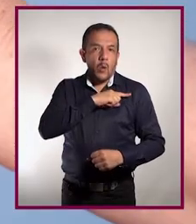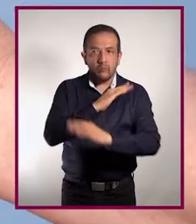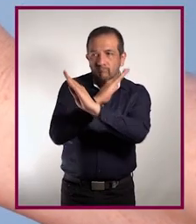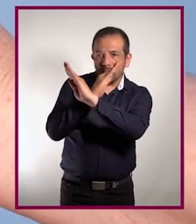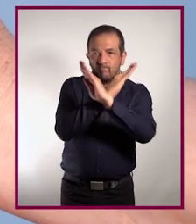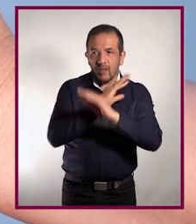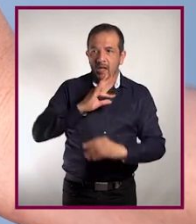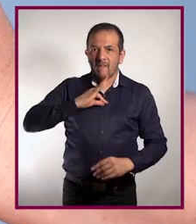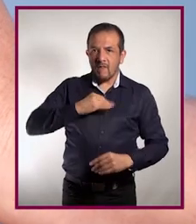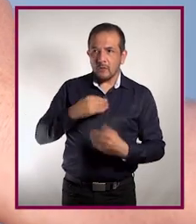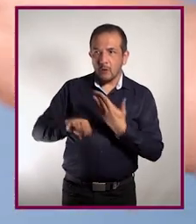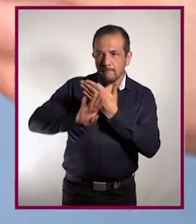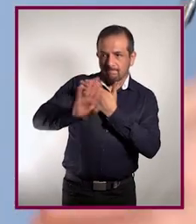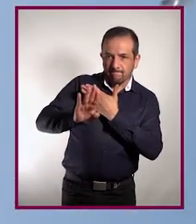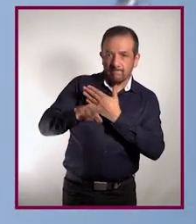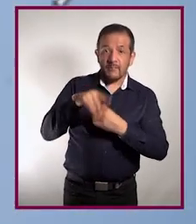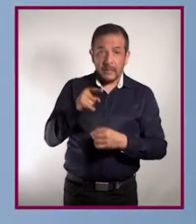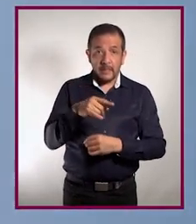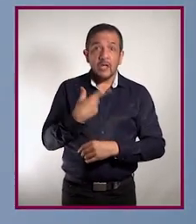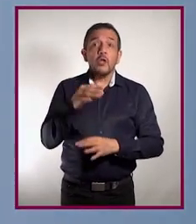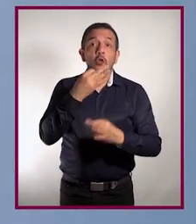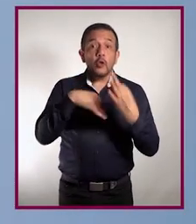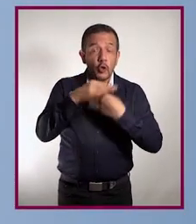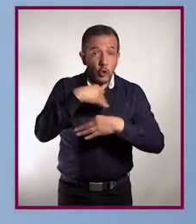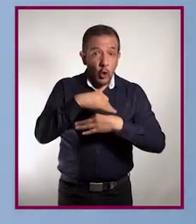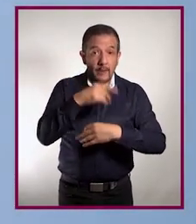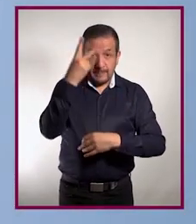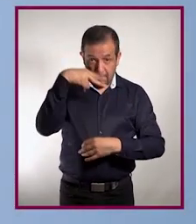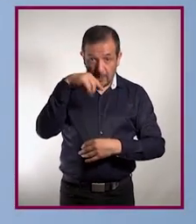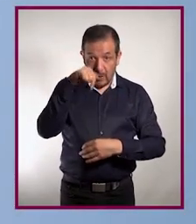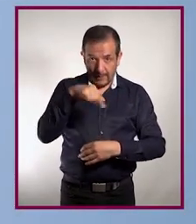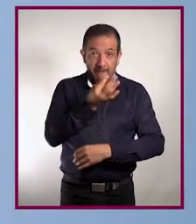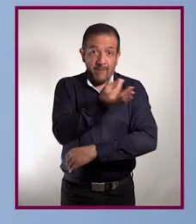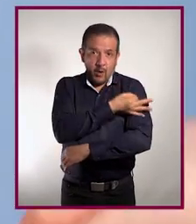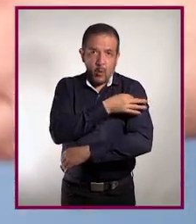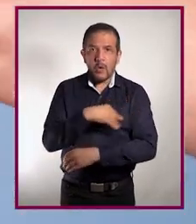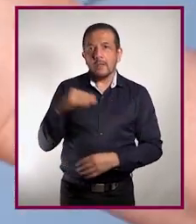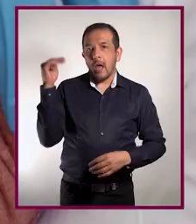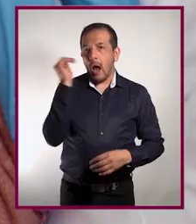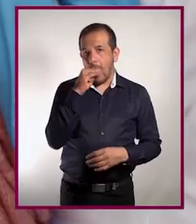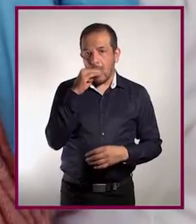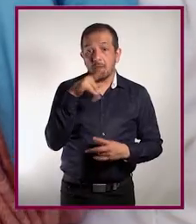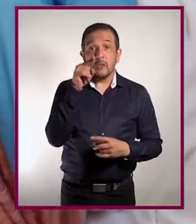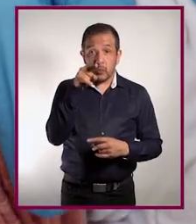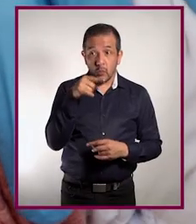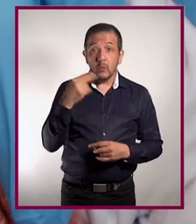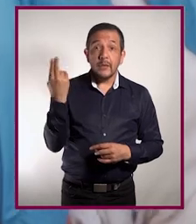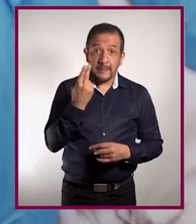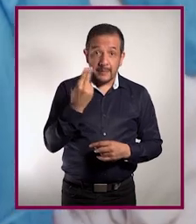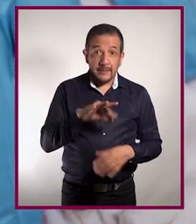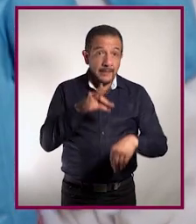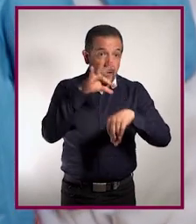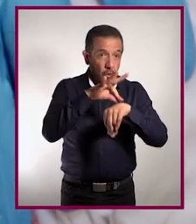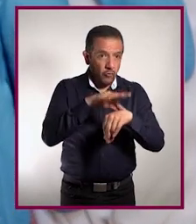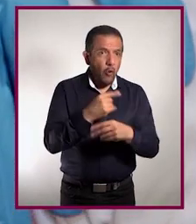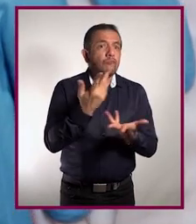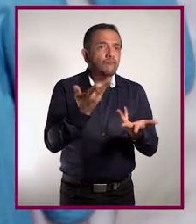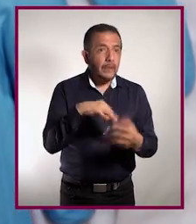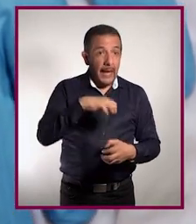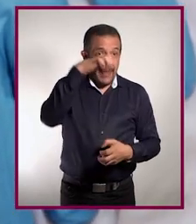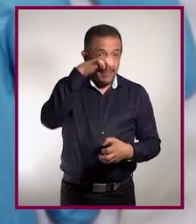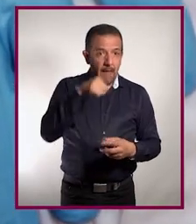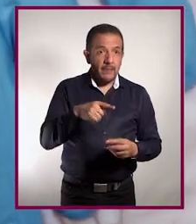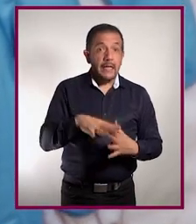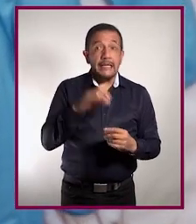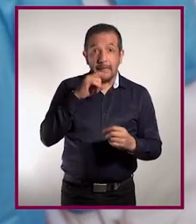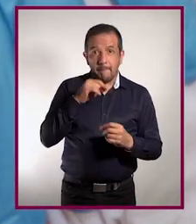salvo de las infecciones. Casi todas son gratuitas en México. Confirma cuáles necesitas ponerte de acuerdo a